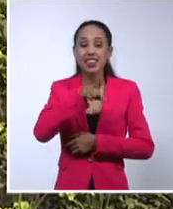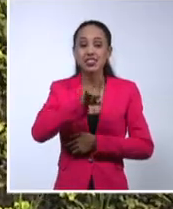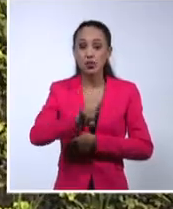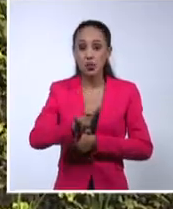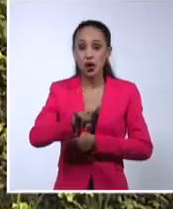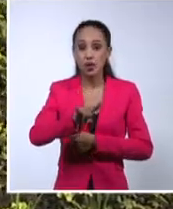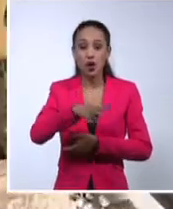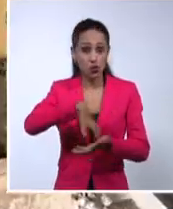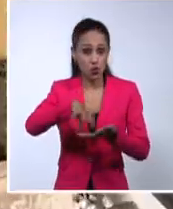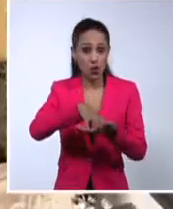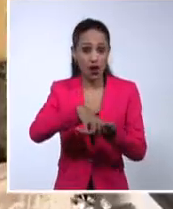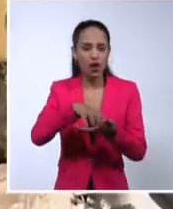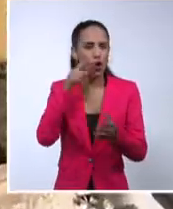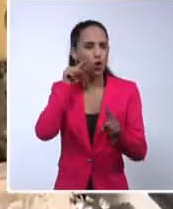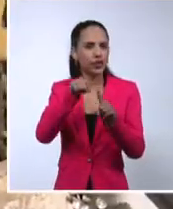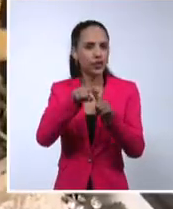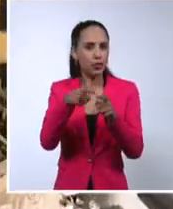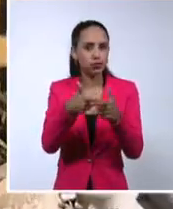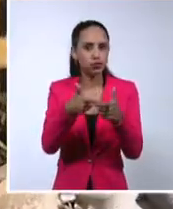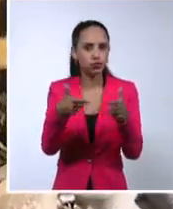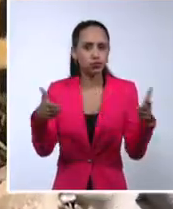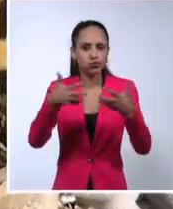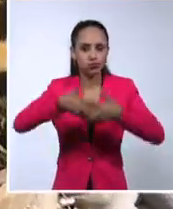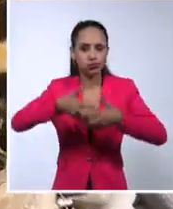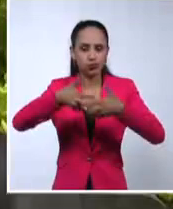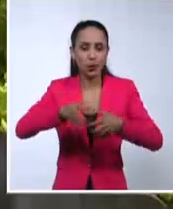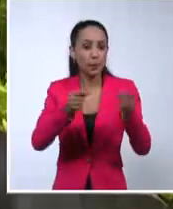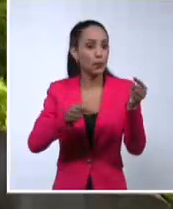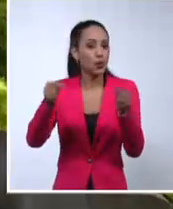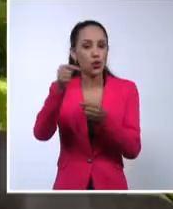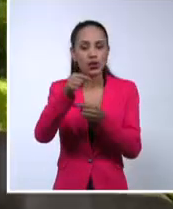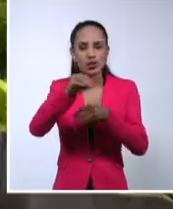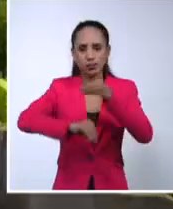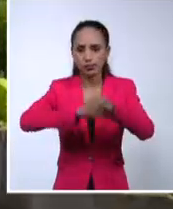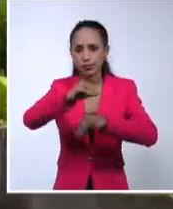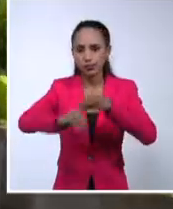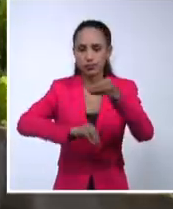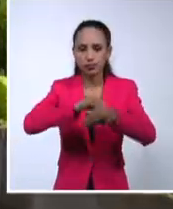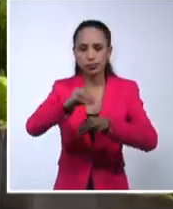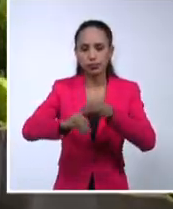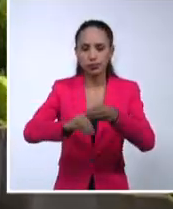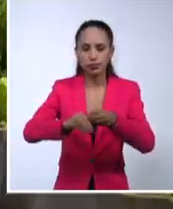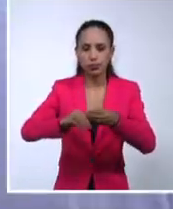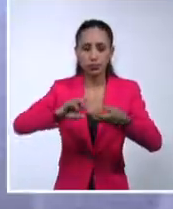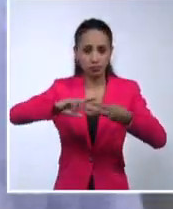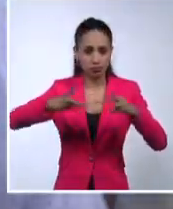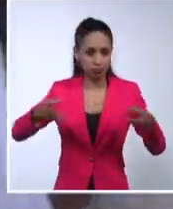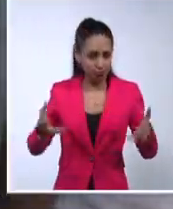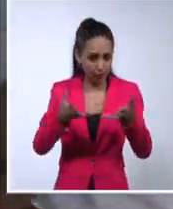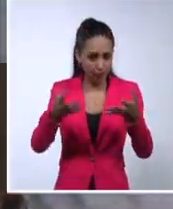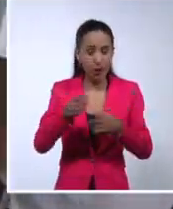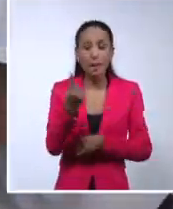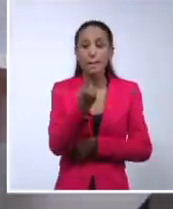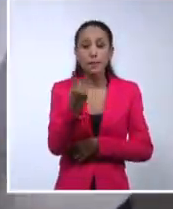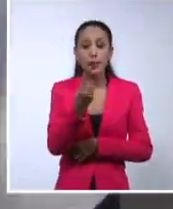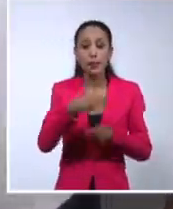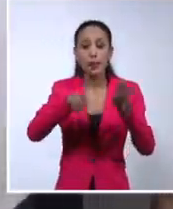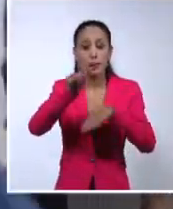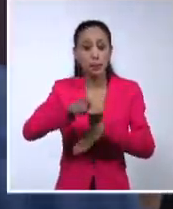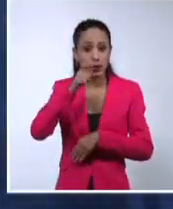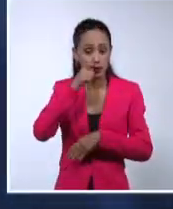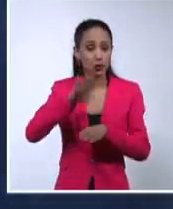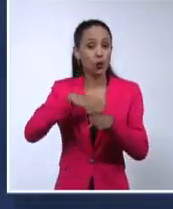intenciones de crecer y en los que se prioriza el cultivo de hortalizas. Luego, el primer ministro visitó el restaurante El